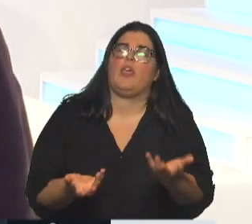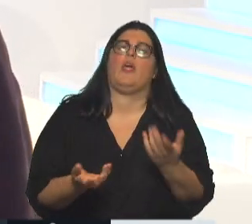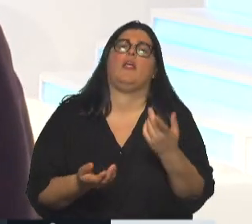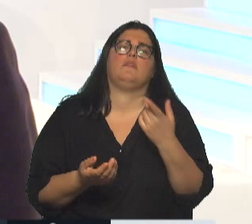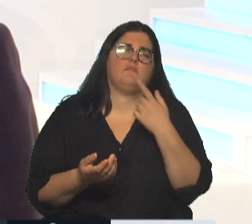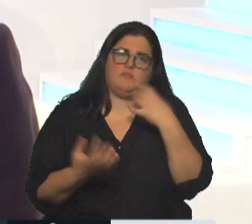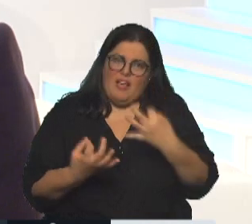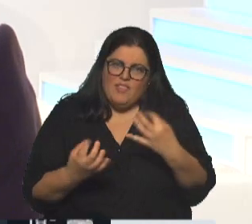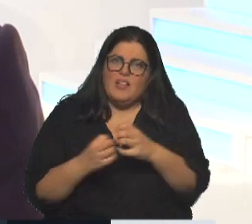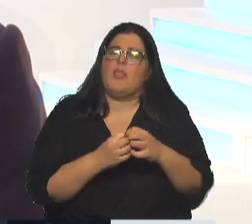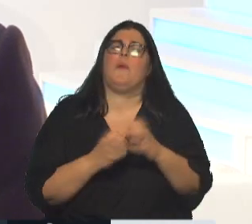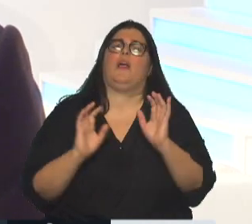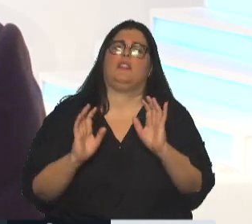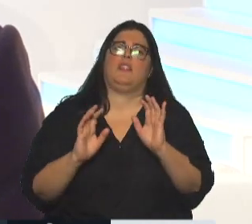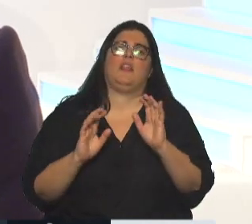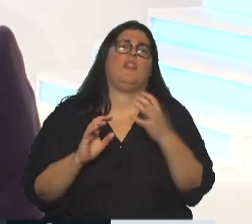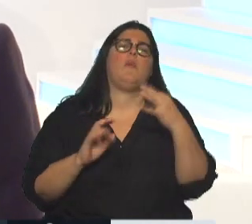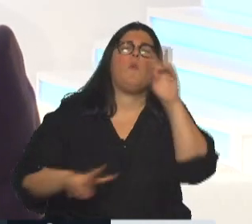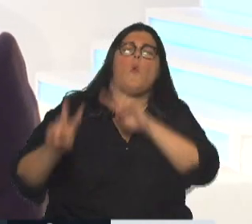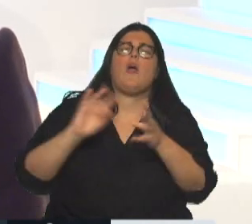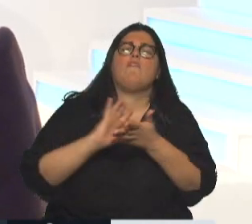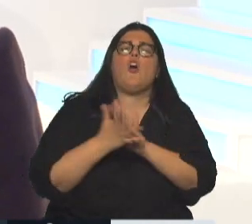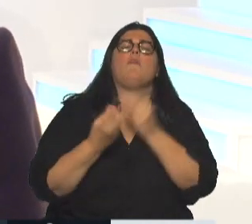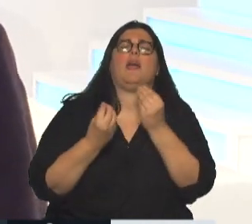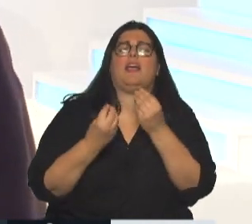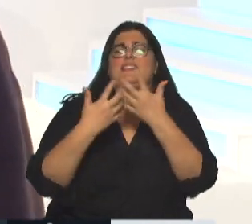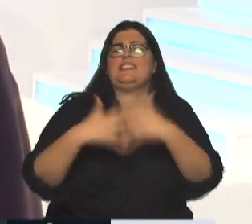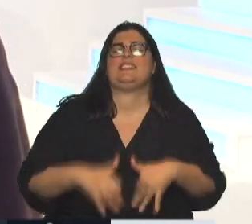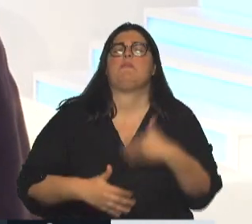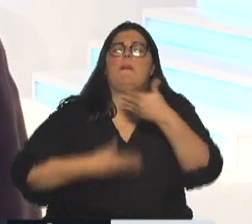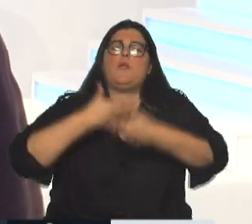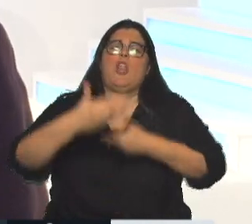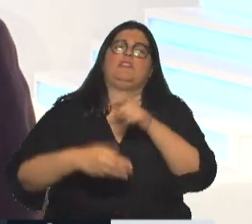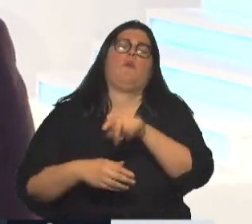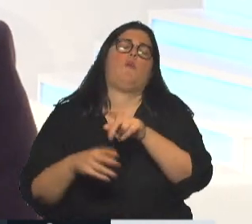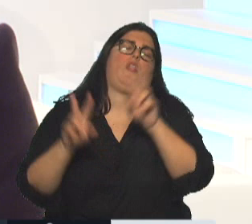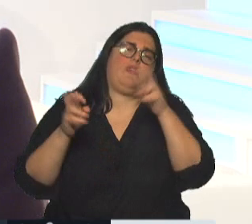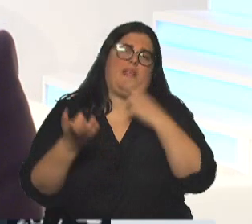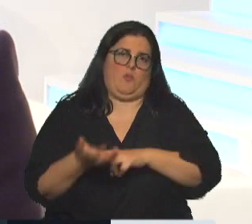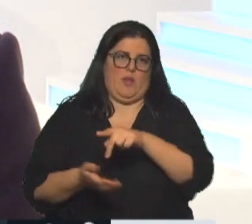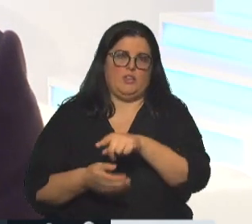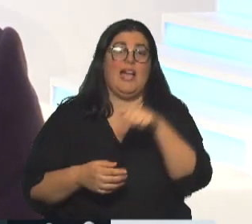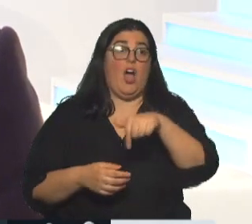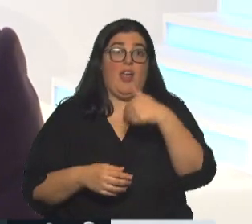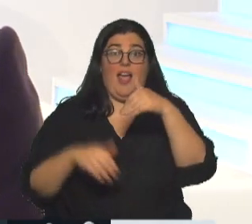porque tenemos que ir a un sistema mucho más progresivo en materia tributaria. ¿Qué está en juego en esta elección?